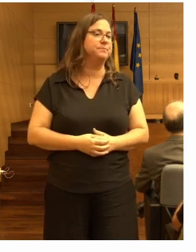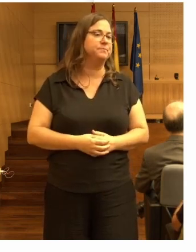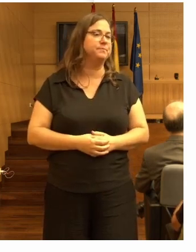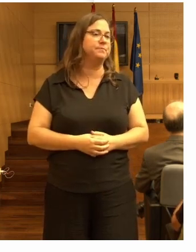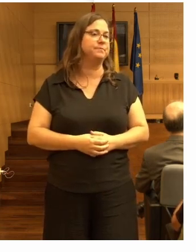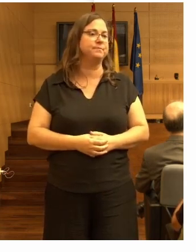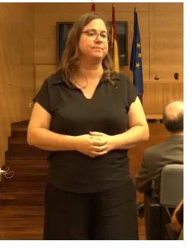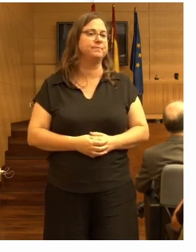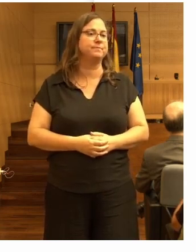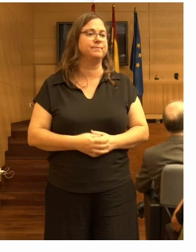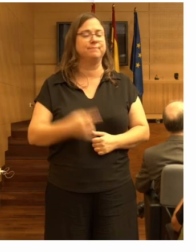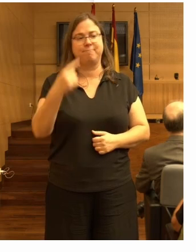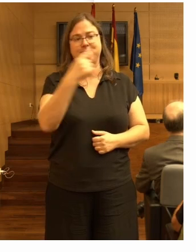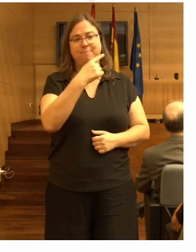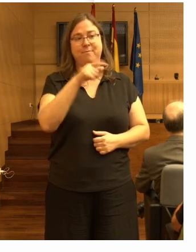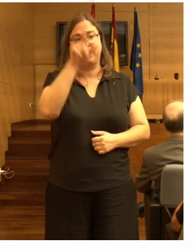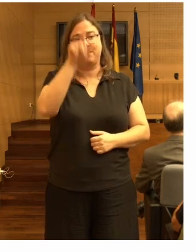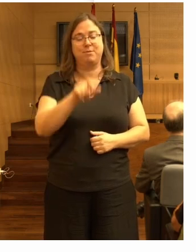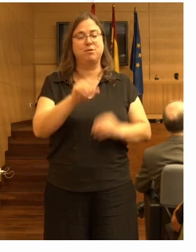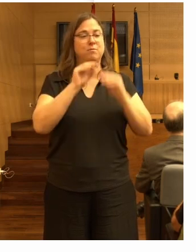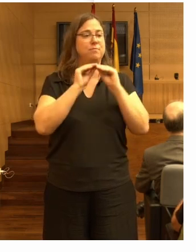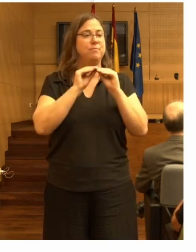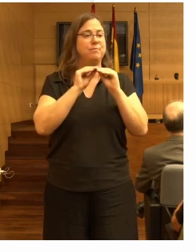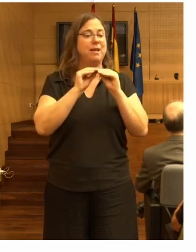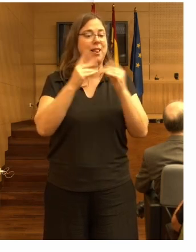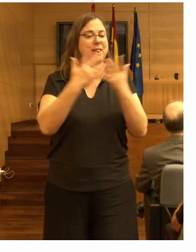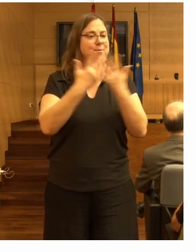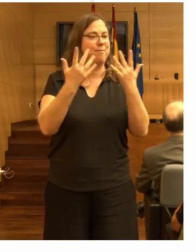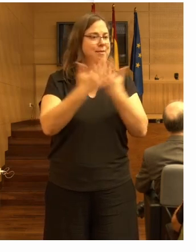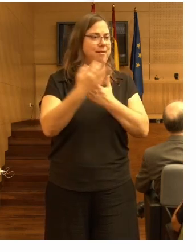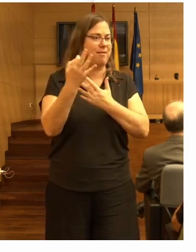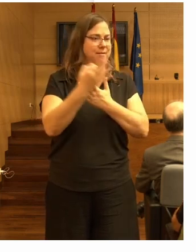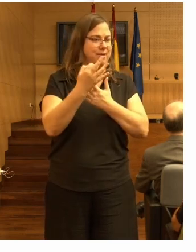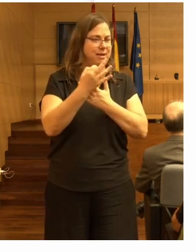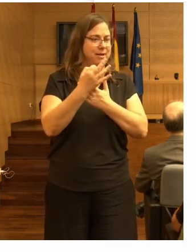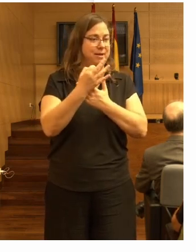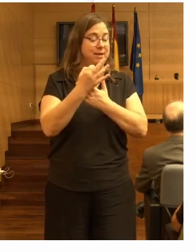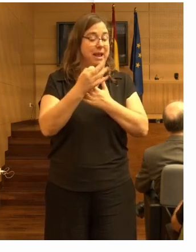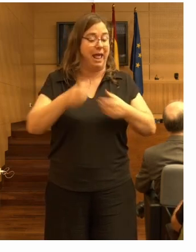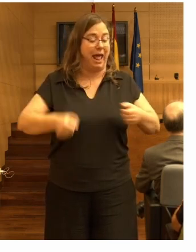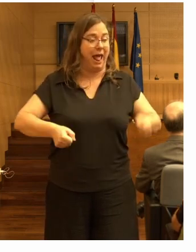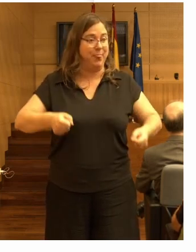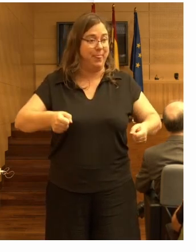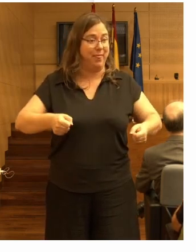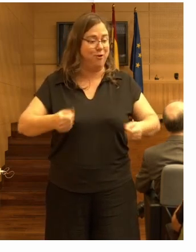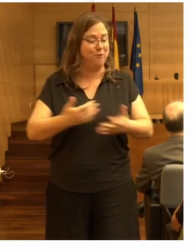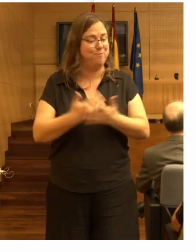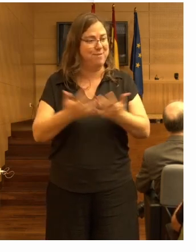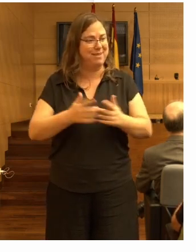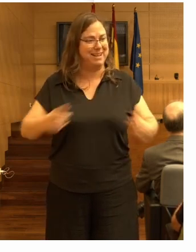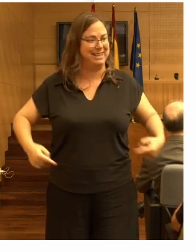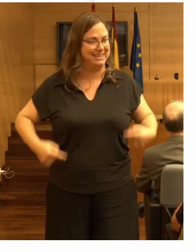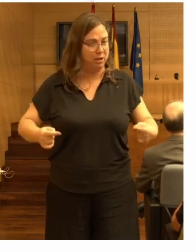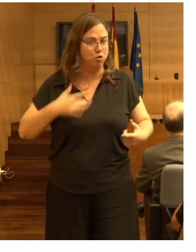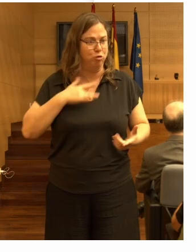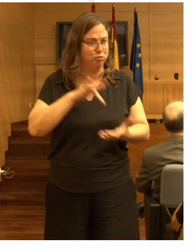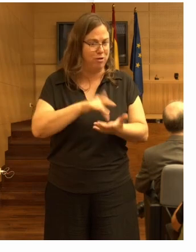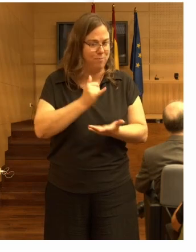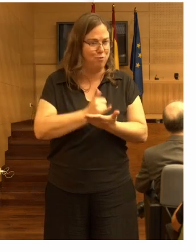Este es el desarrollador. Ha hecho una combinación de un andador y una silla de ruedas. Yo lo he probado.